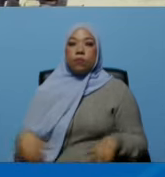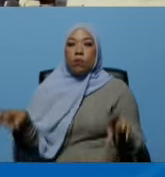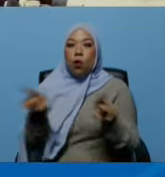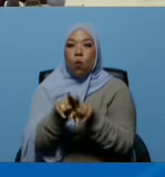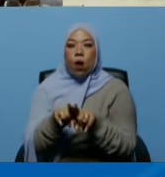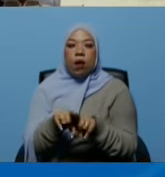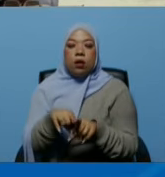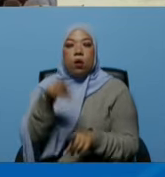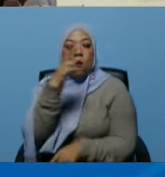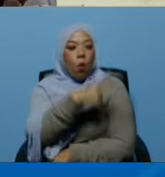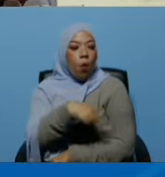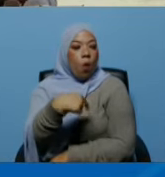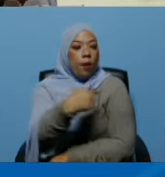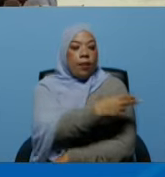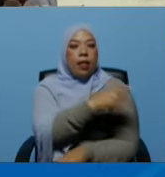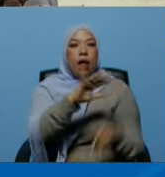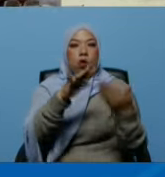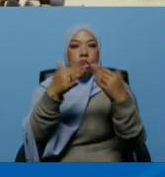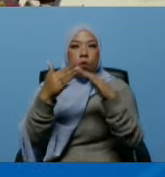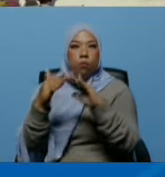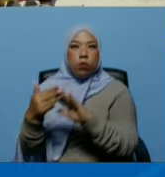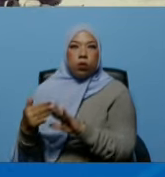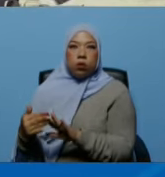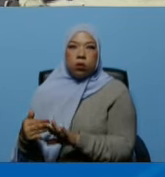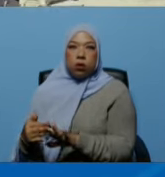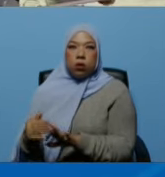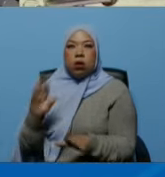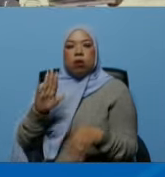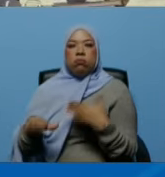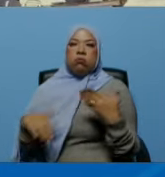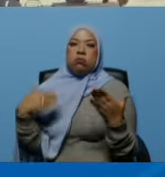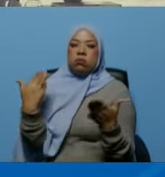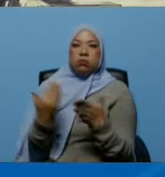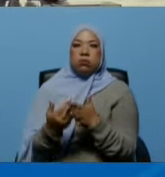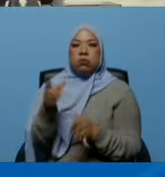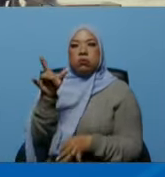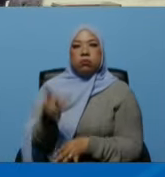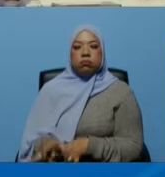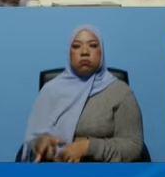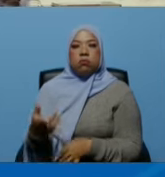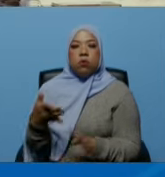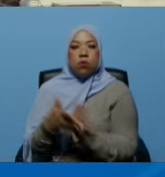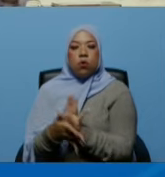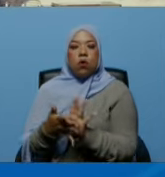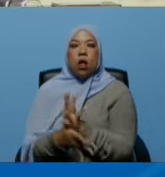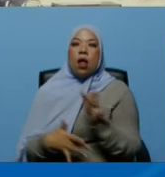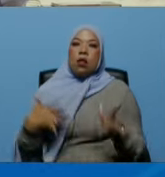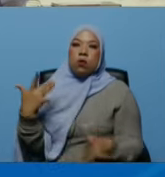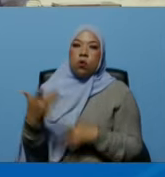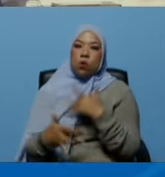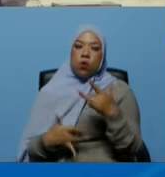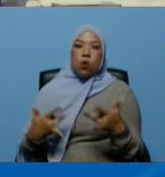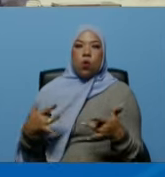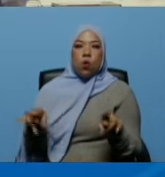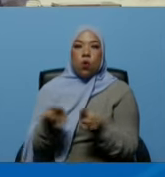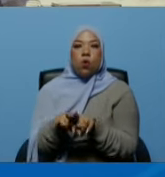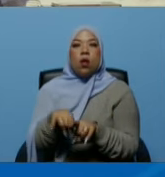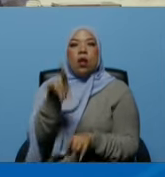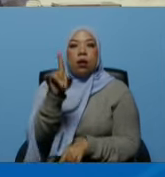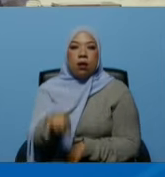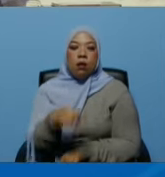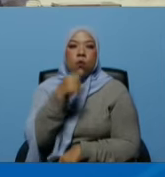hospitales comunitarios para llevar todo el concepto hospitalario a un nivel